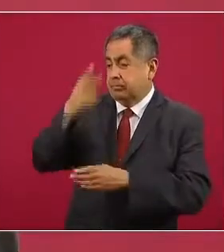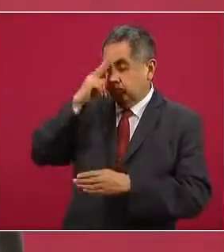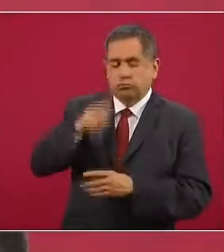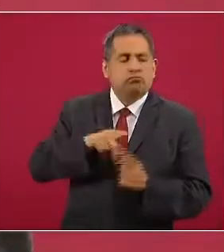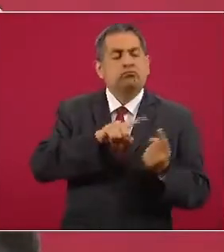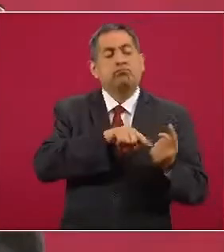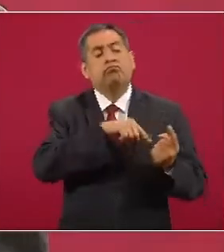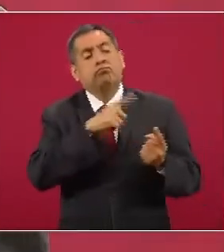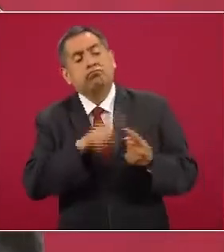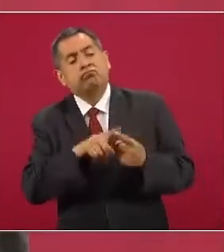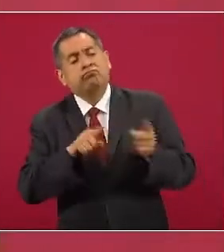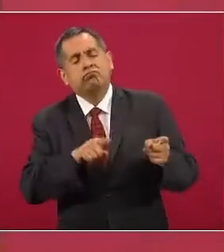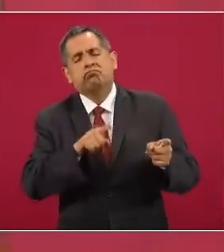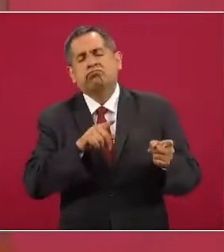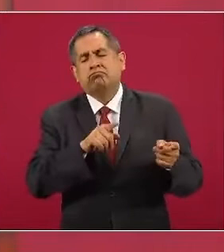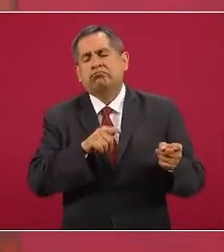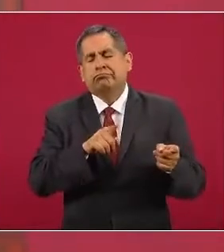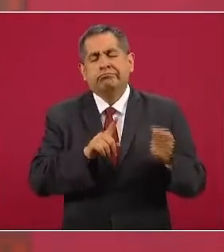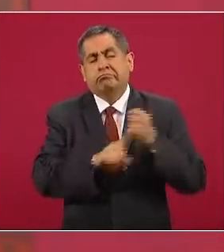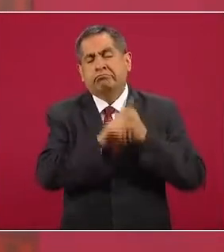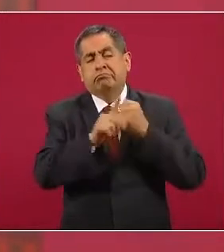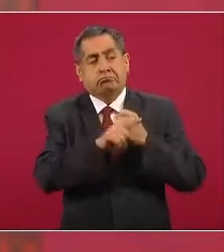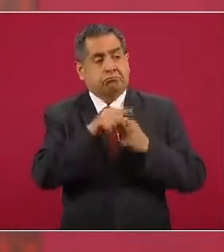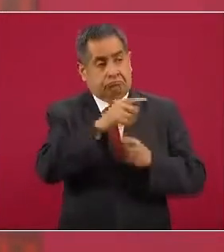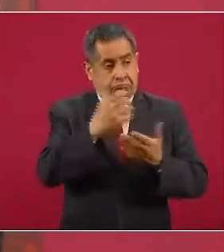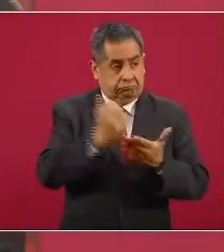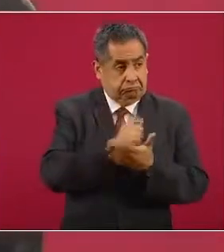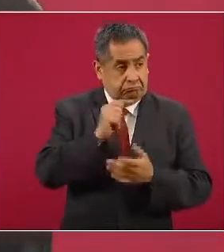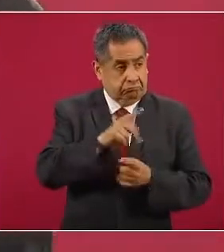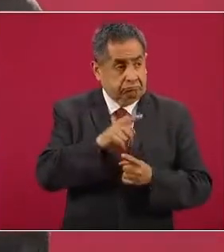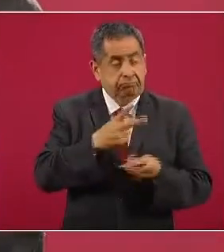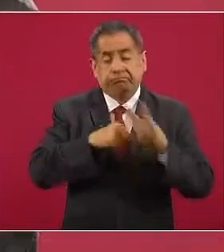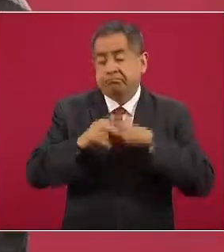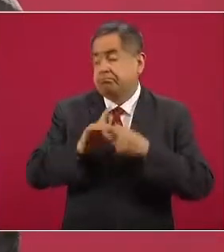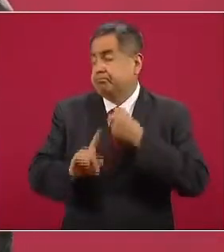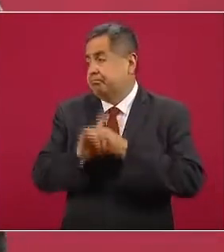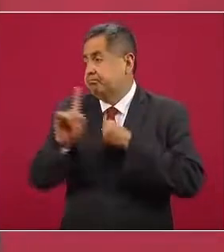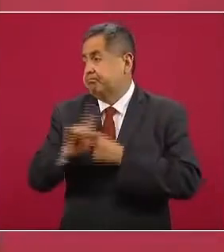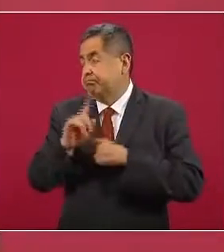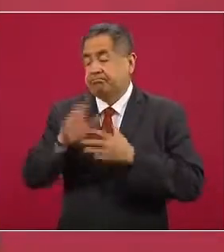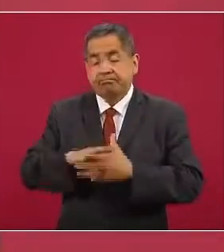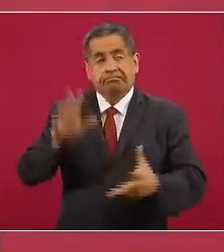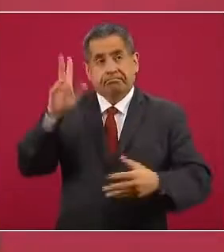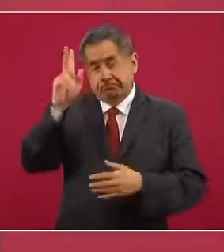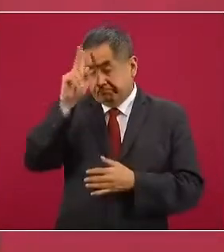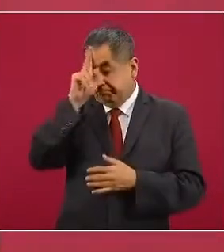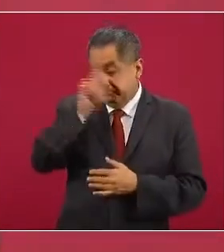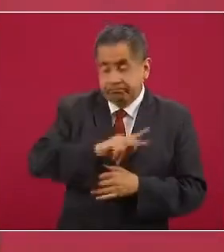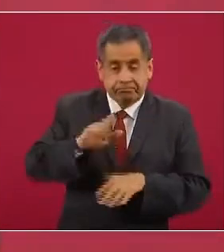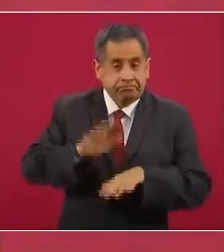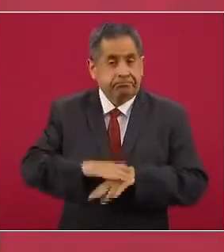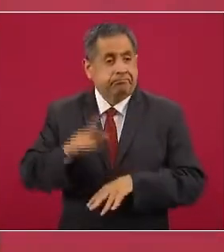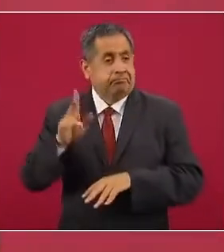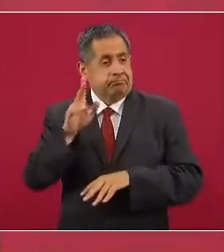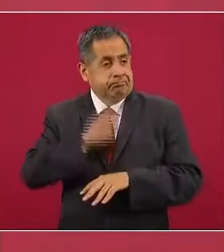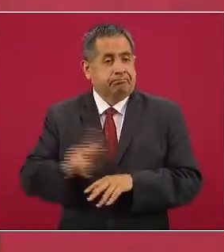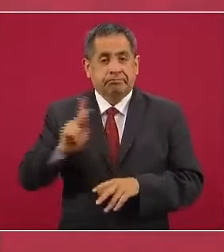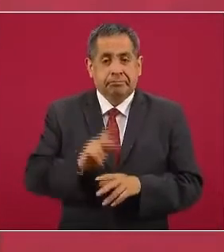que iba a haber un ciclón,